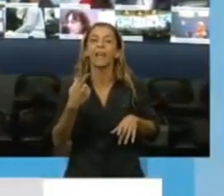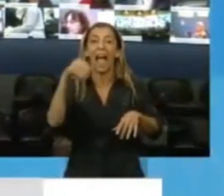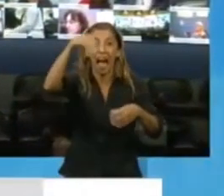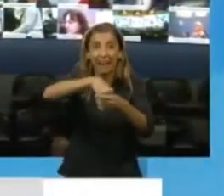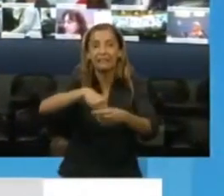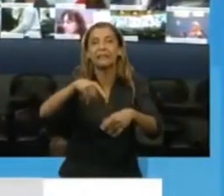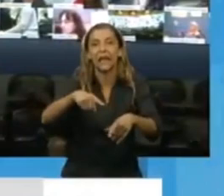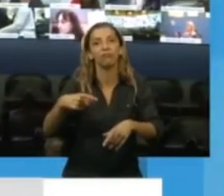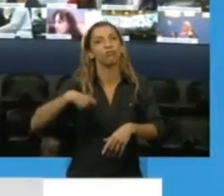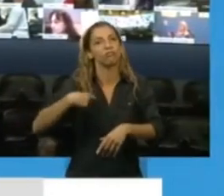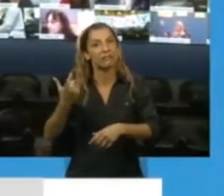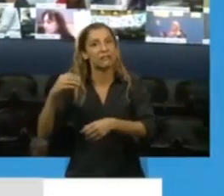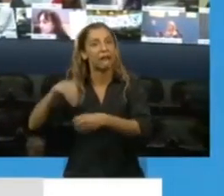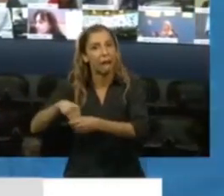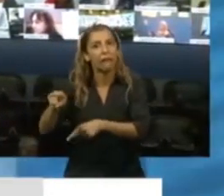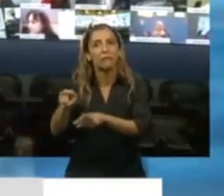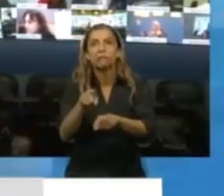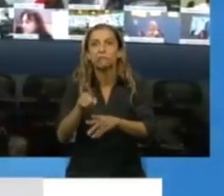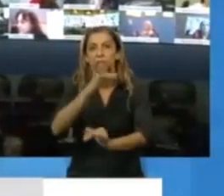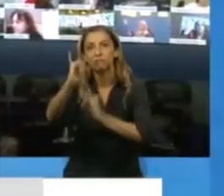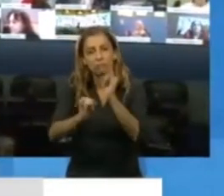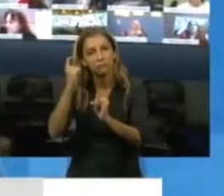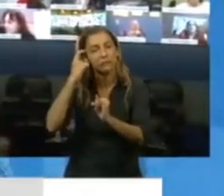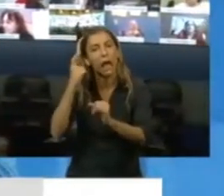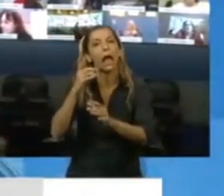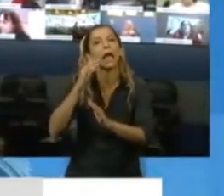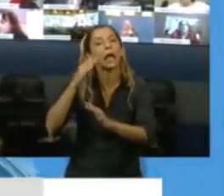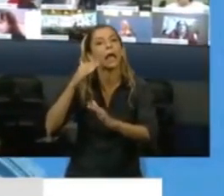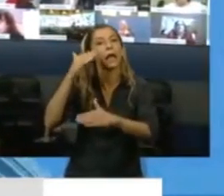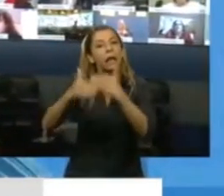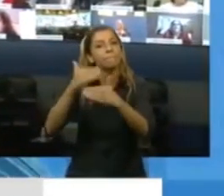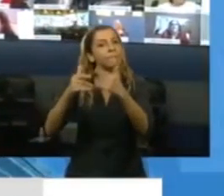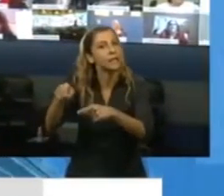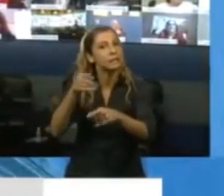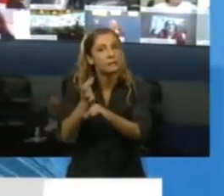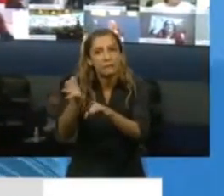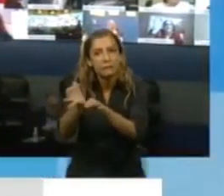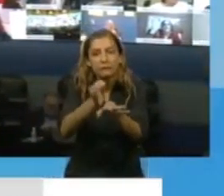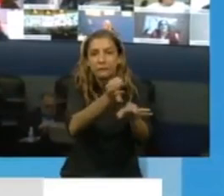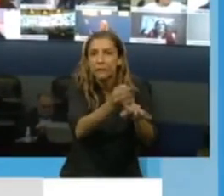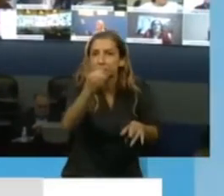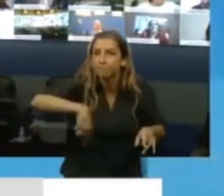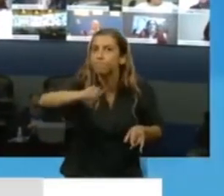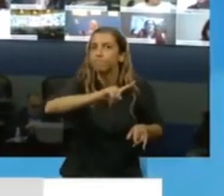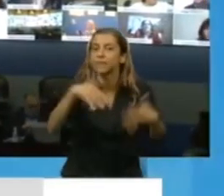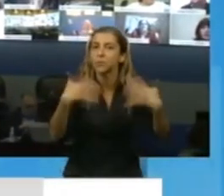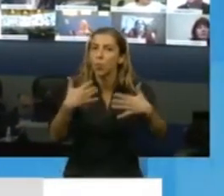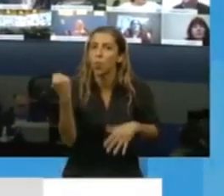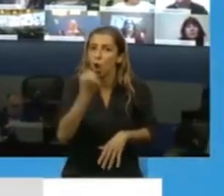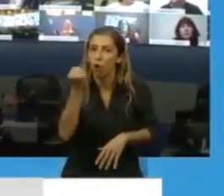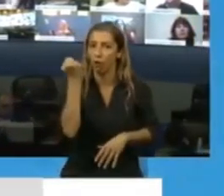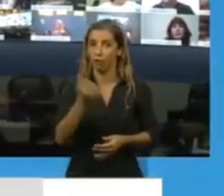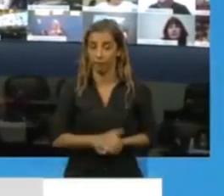Y requiere una decisión que yo doy por descontada, pero a veces los